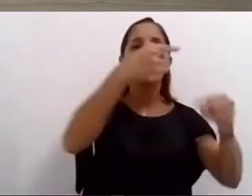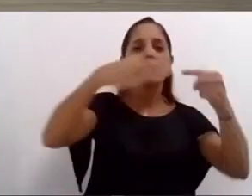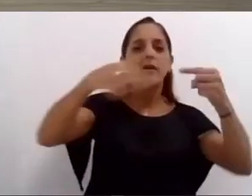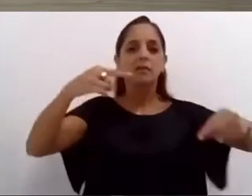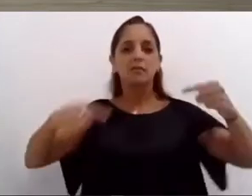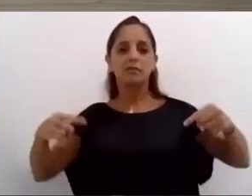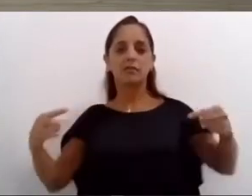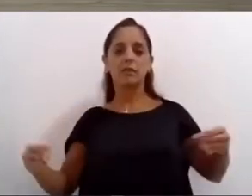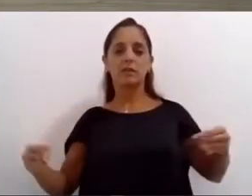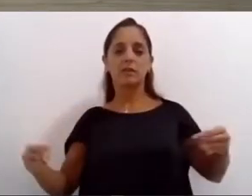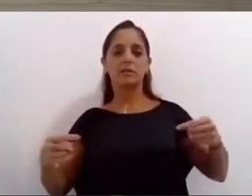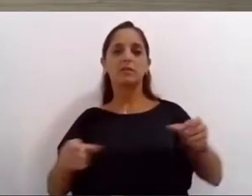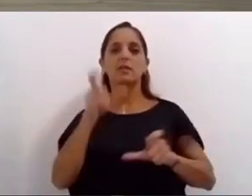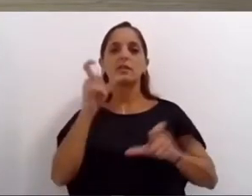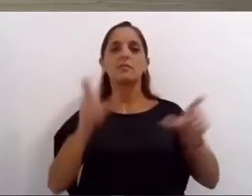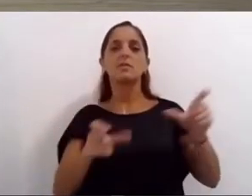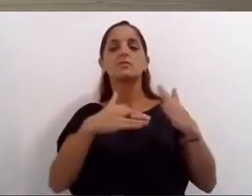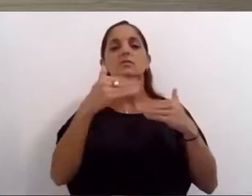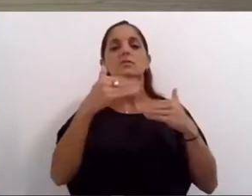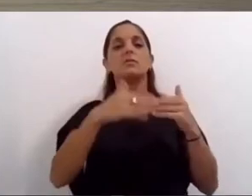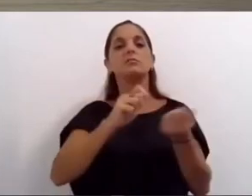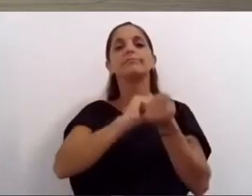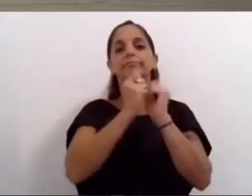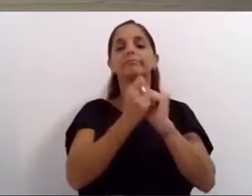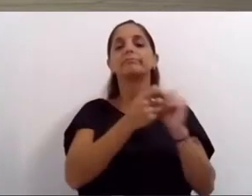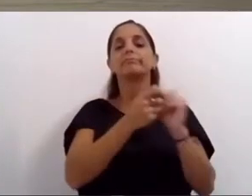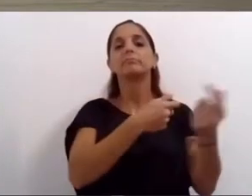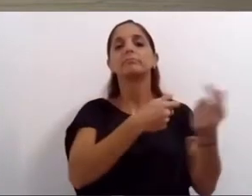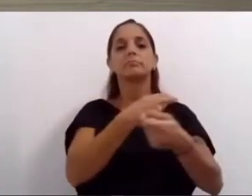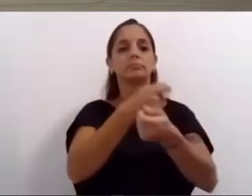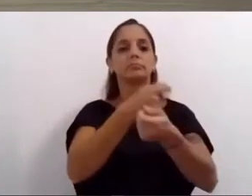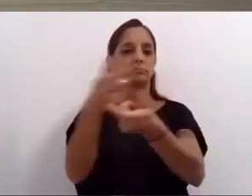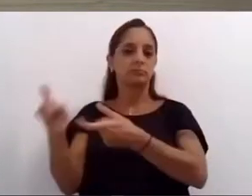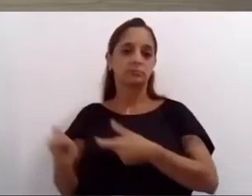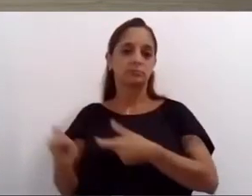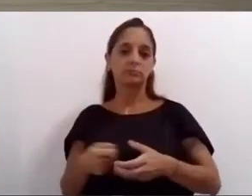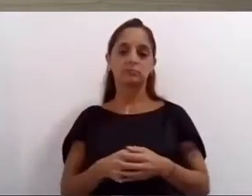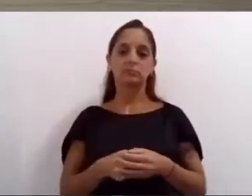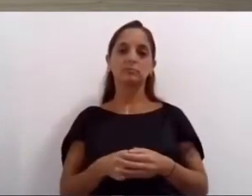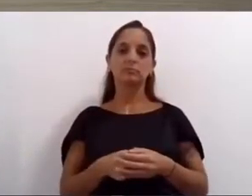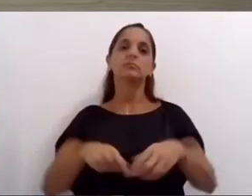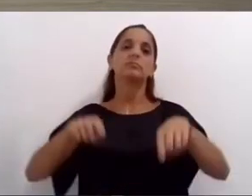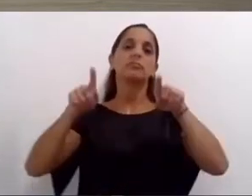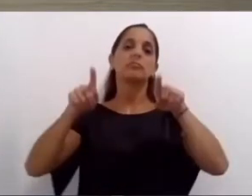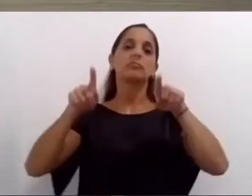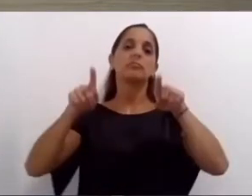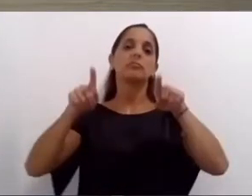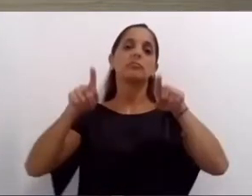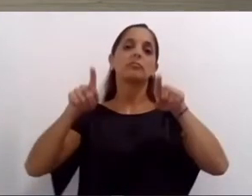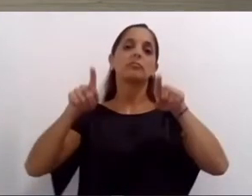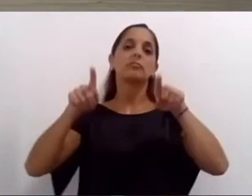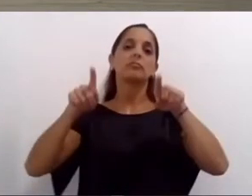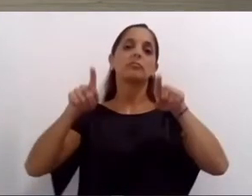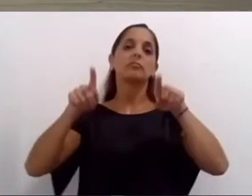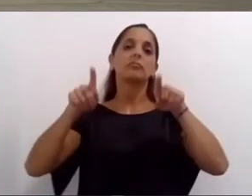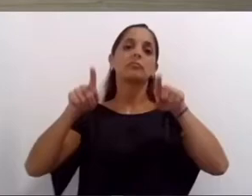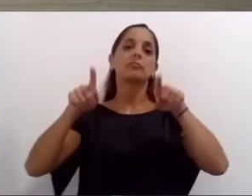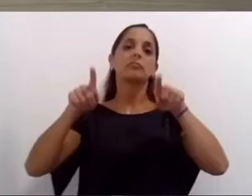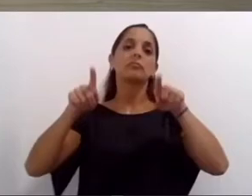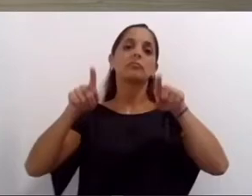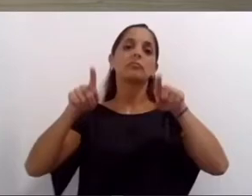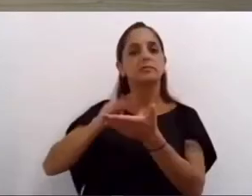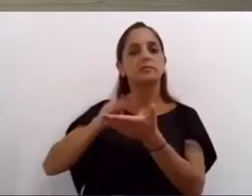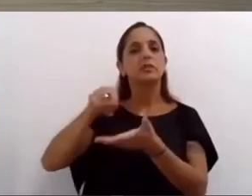llevan más años esperando vamos a potenciar también el fondo municipal de tierras una herramienta de intervención urbana fundamental